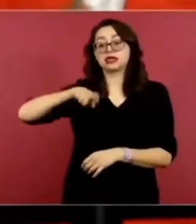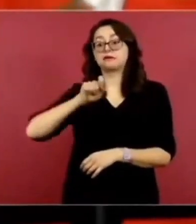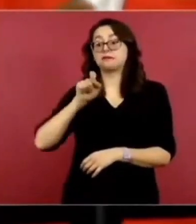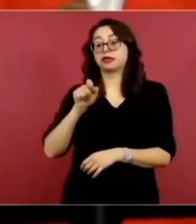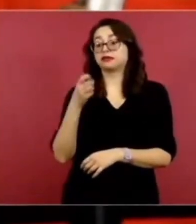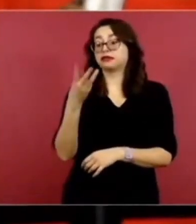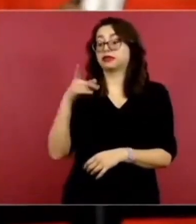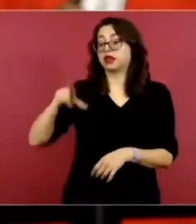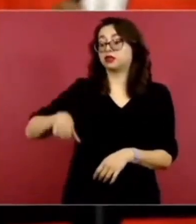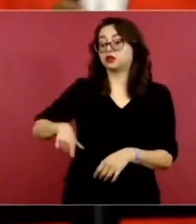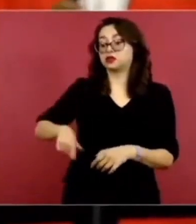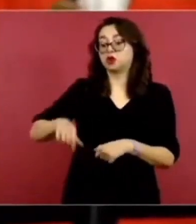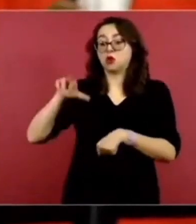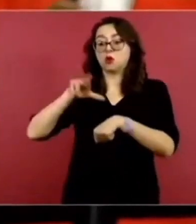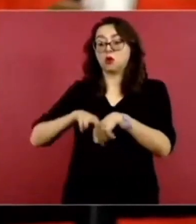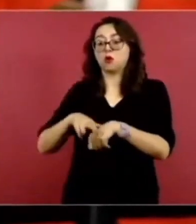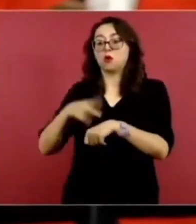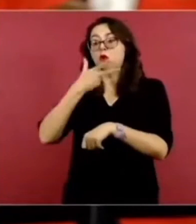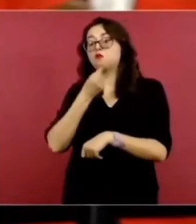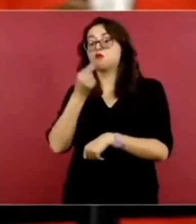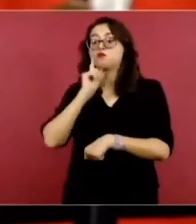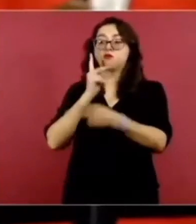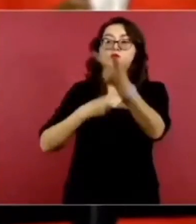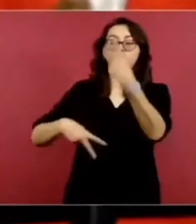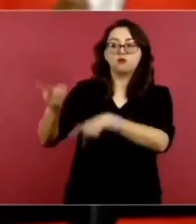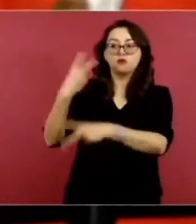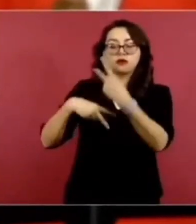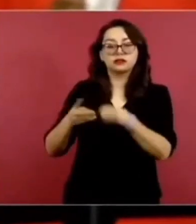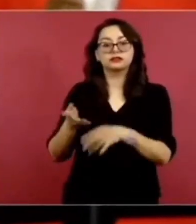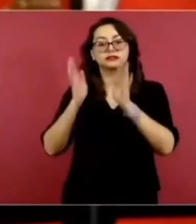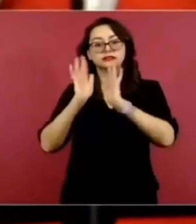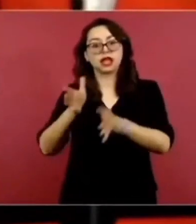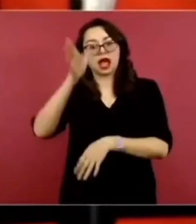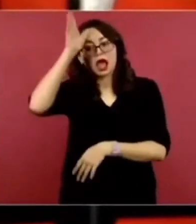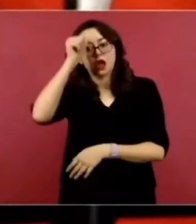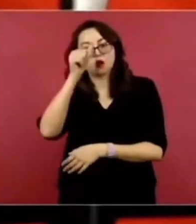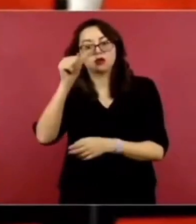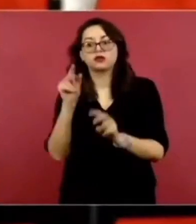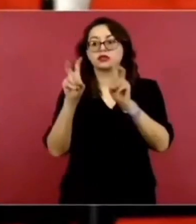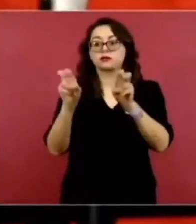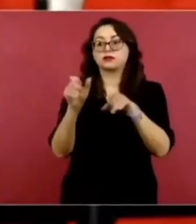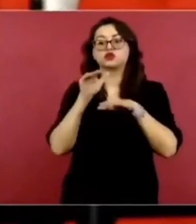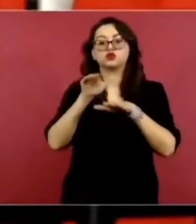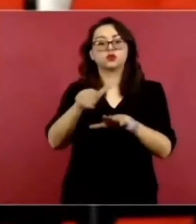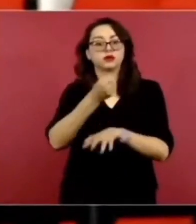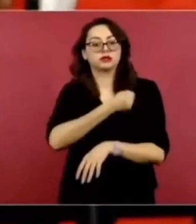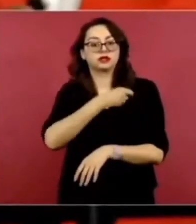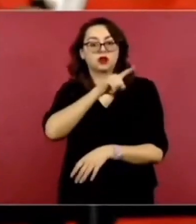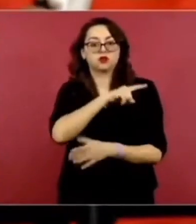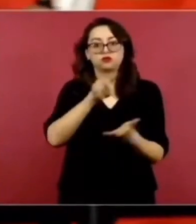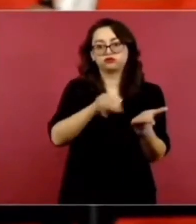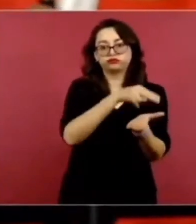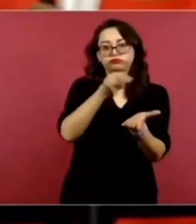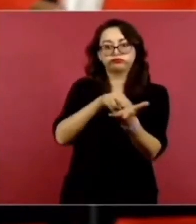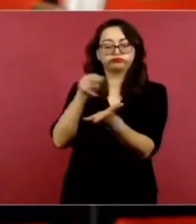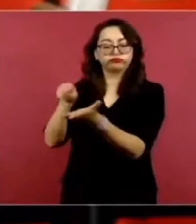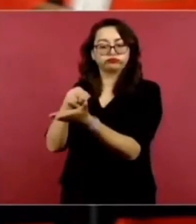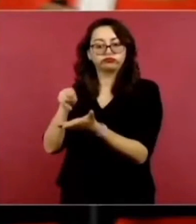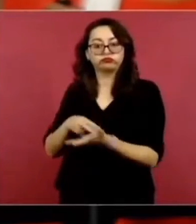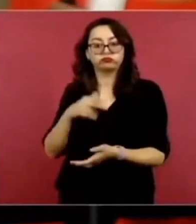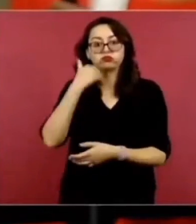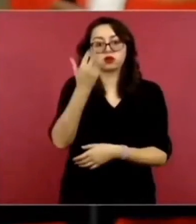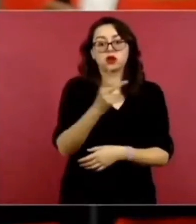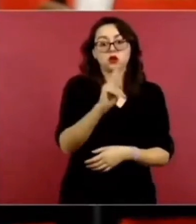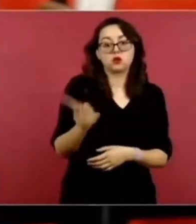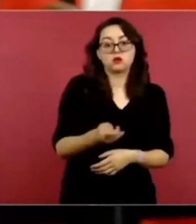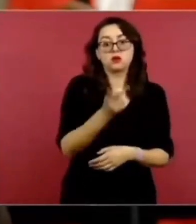se firmó este acuerdo de salud universal. Y preguntarle, señor presidente, al menos el 80